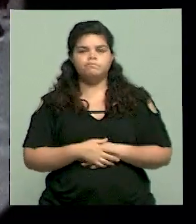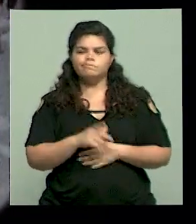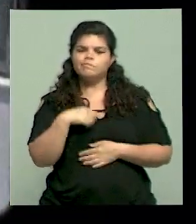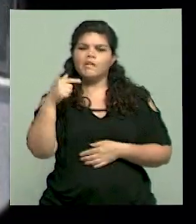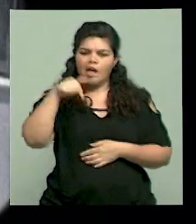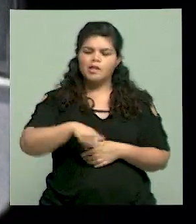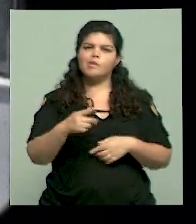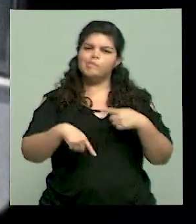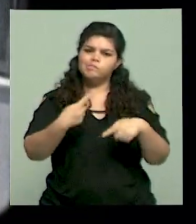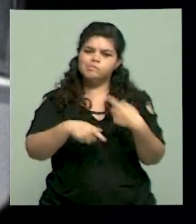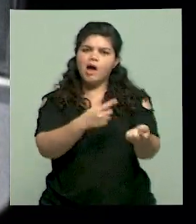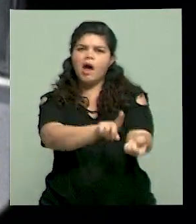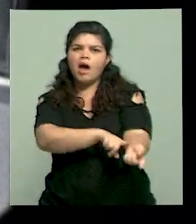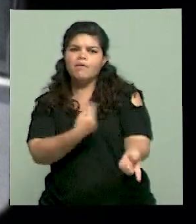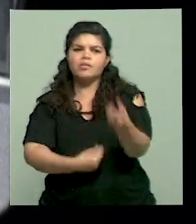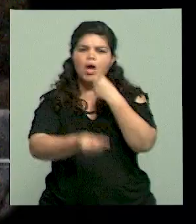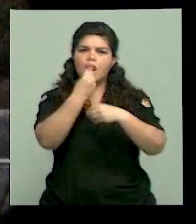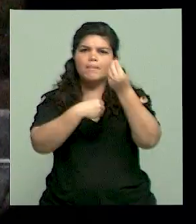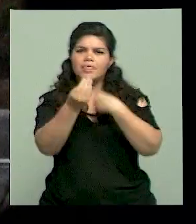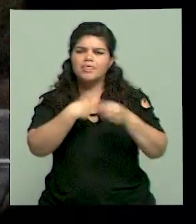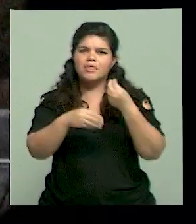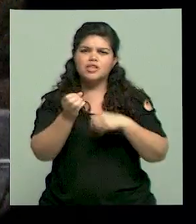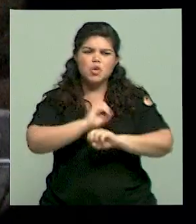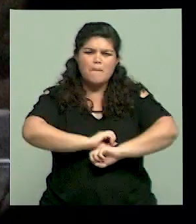malos hábitos alimenticios que son difíciles de manejar.